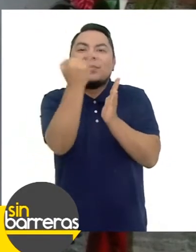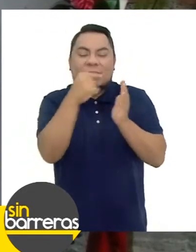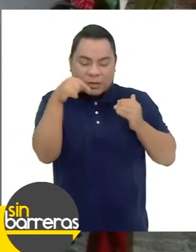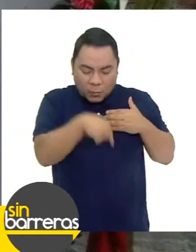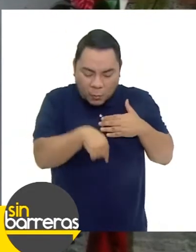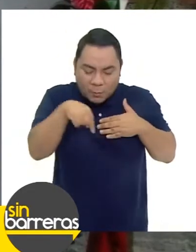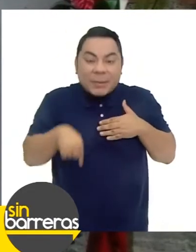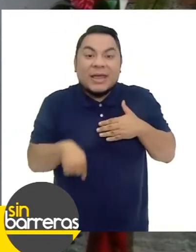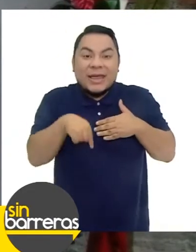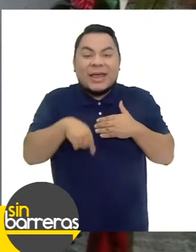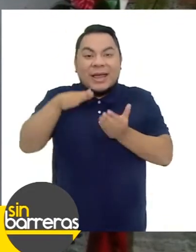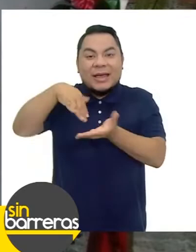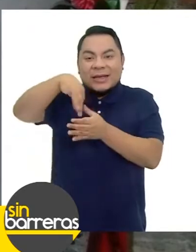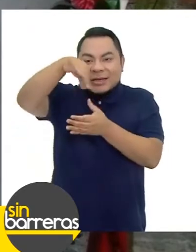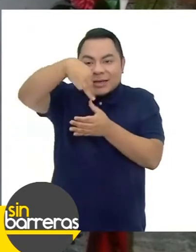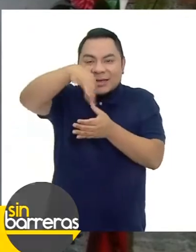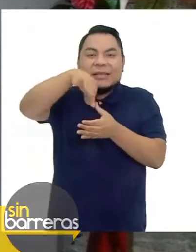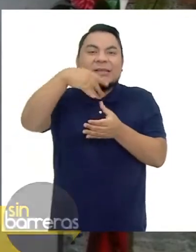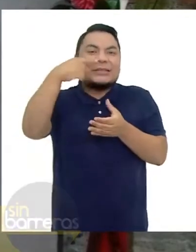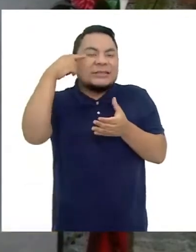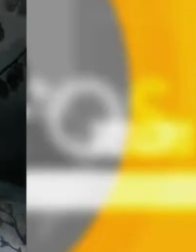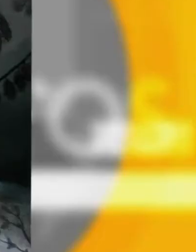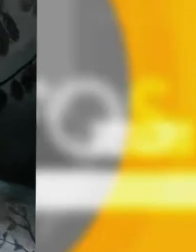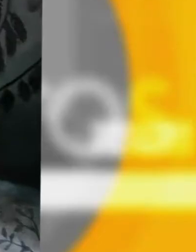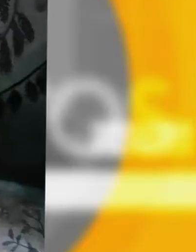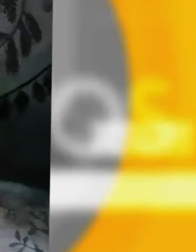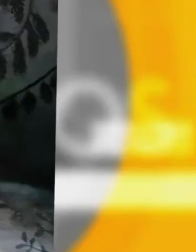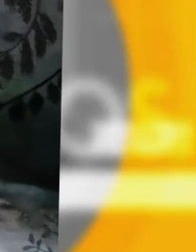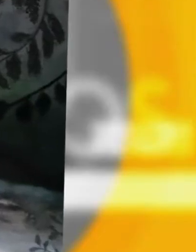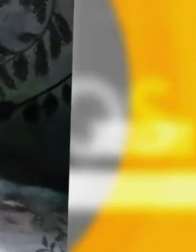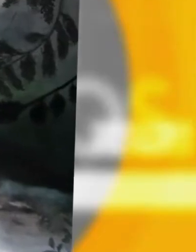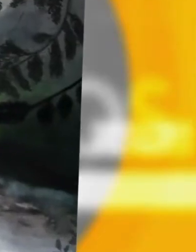acuarela, tinta china y tinta mixta.